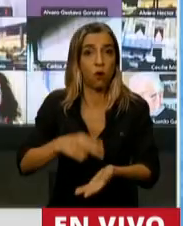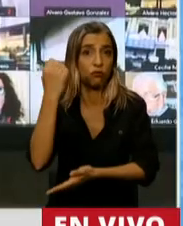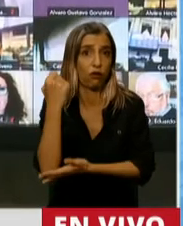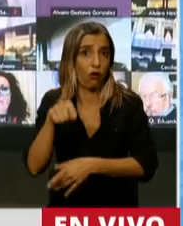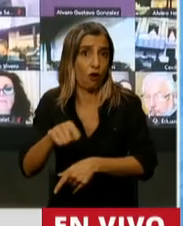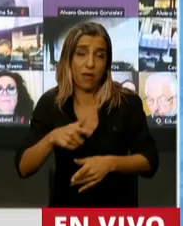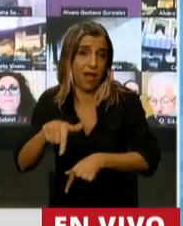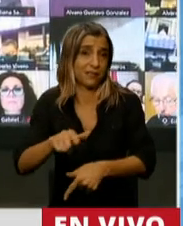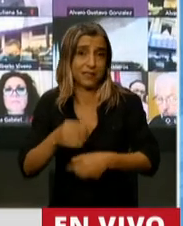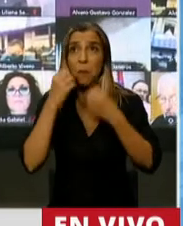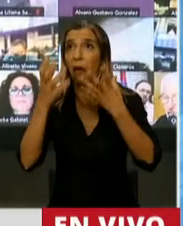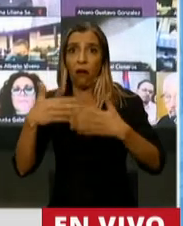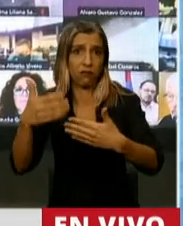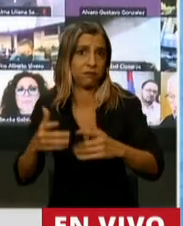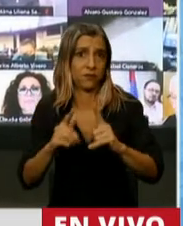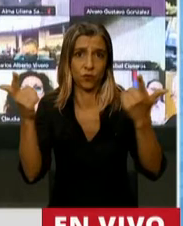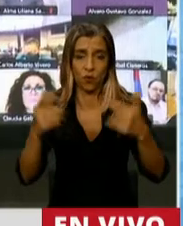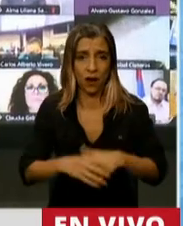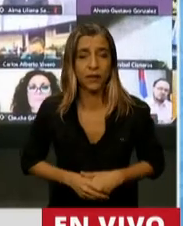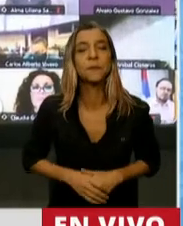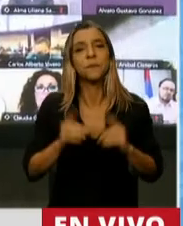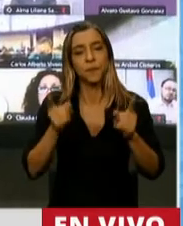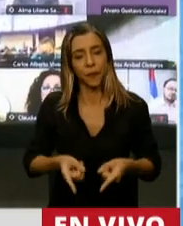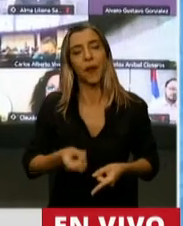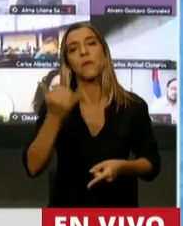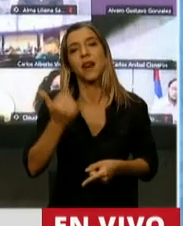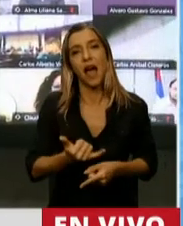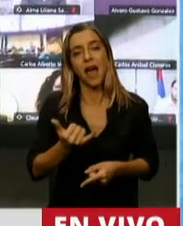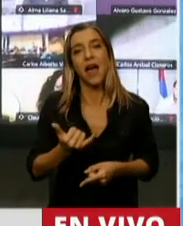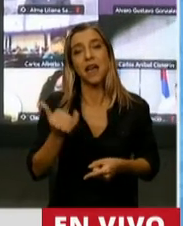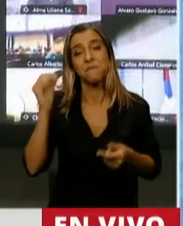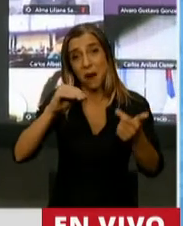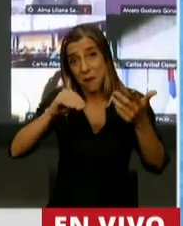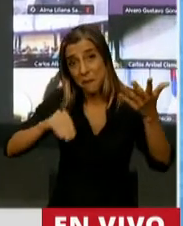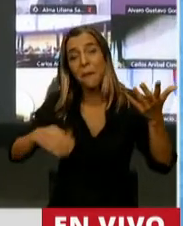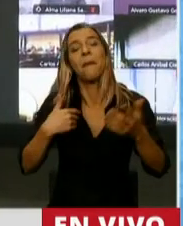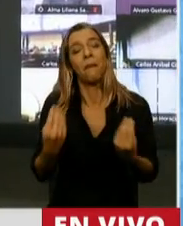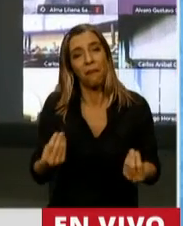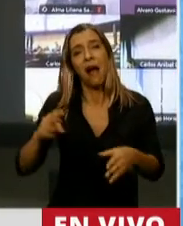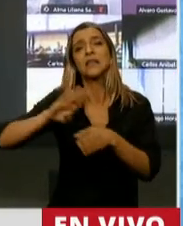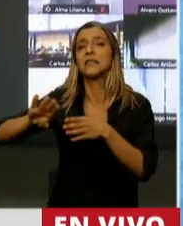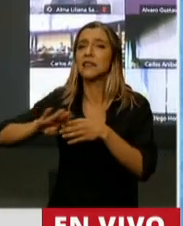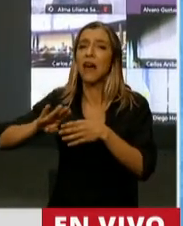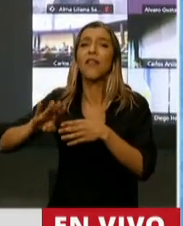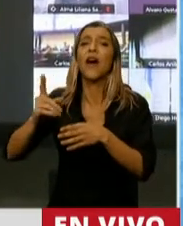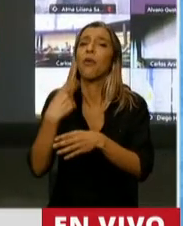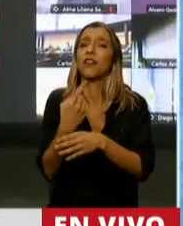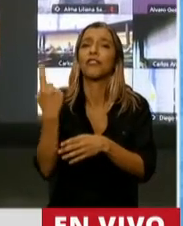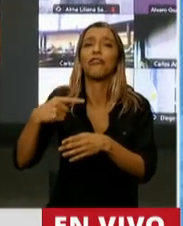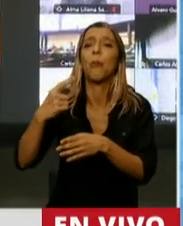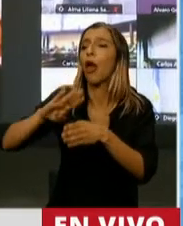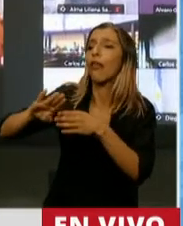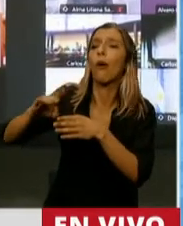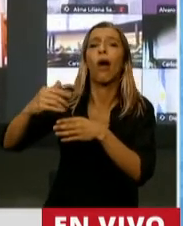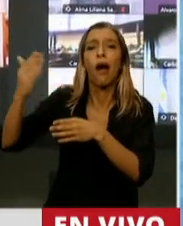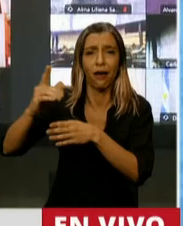mayores injusticias que no quiero dejar y rápidamente las paso, señor presidente. La deuda con nuestros jubilados. Había certeza.